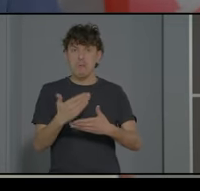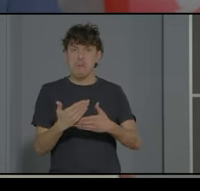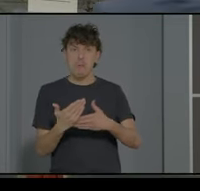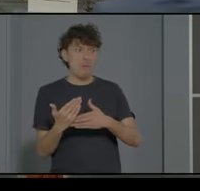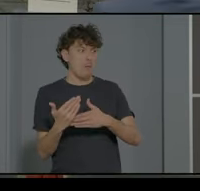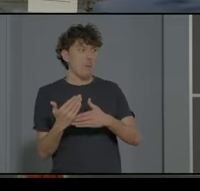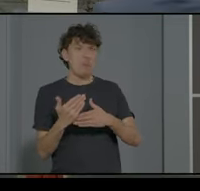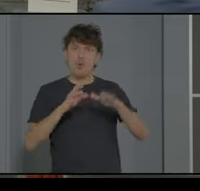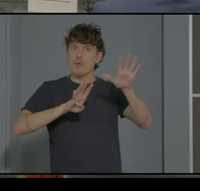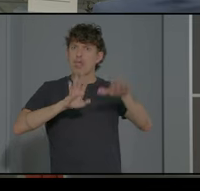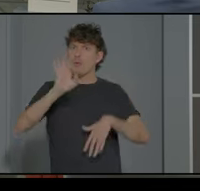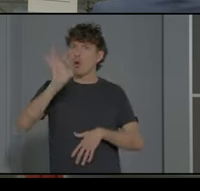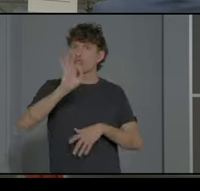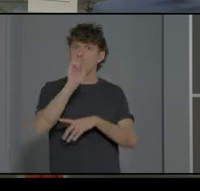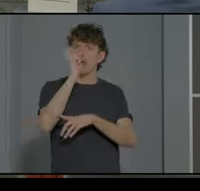encima del 95%.